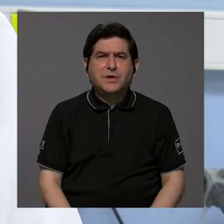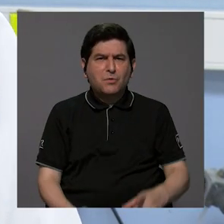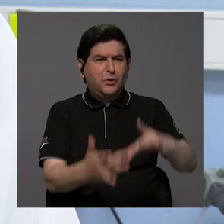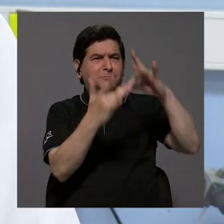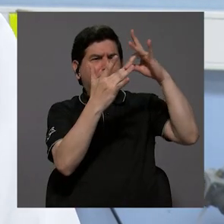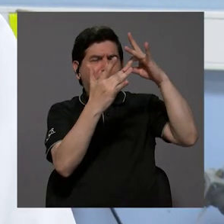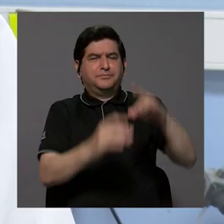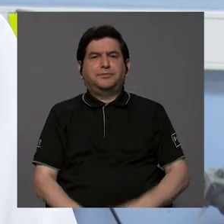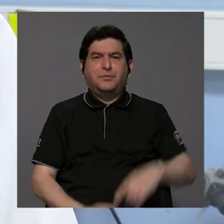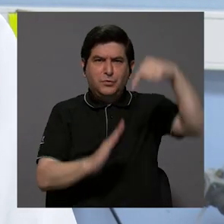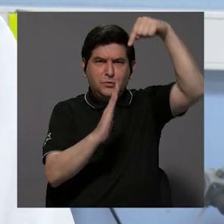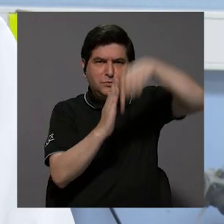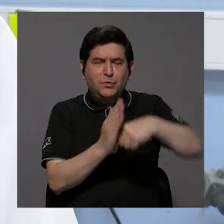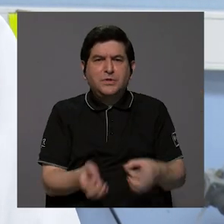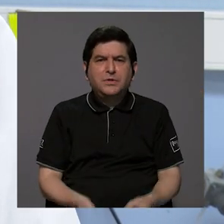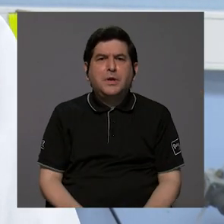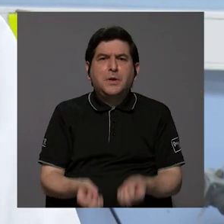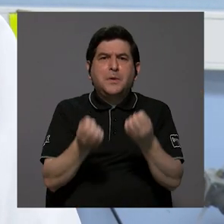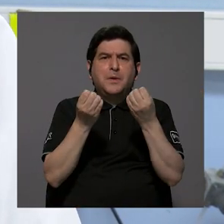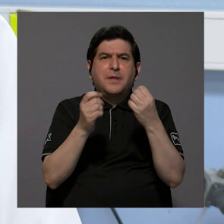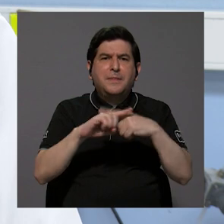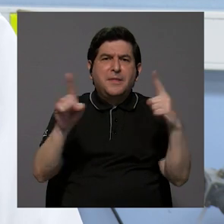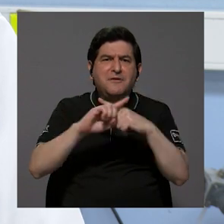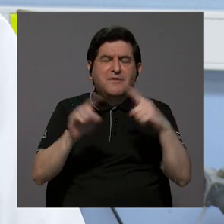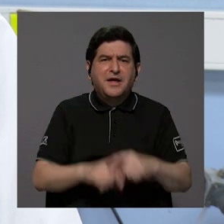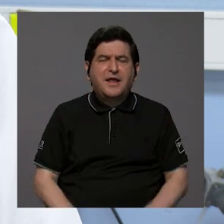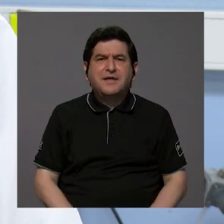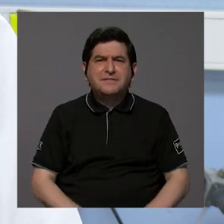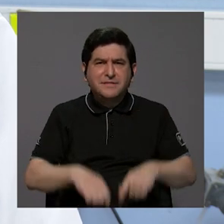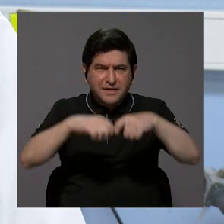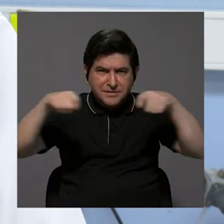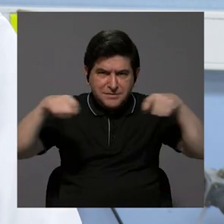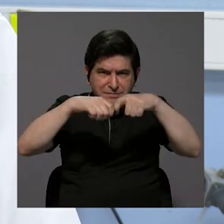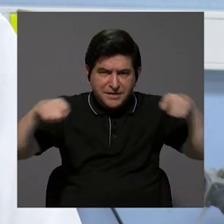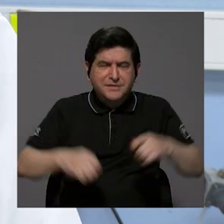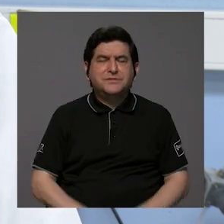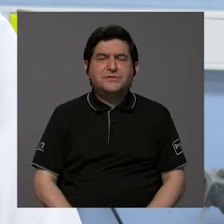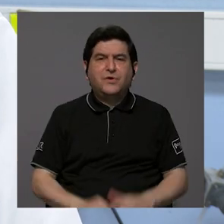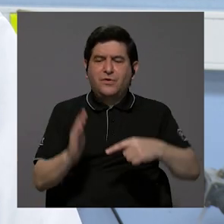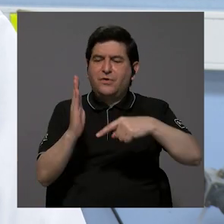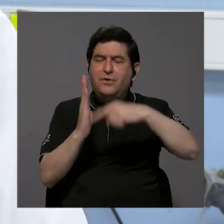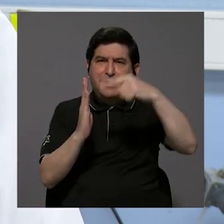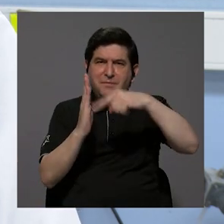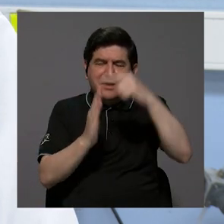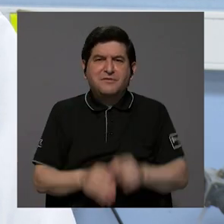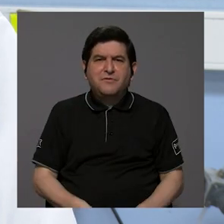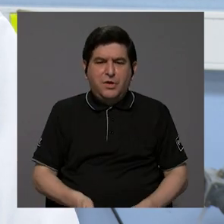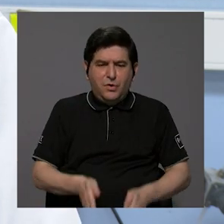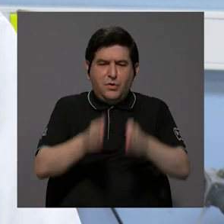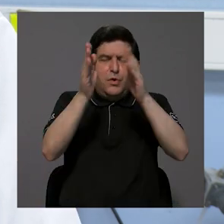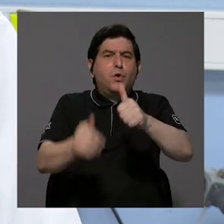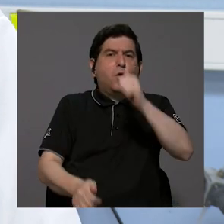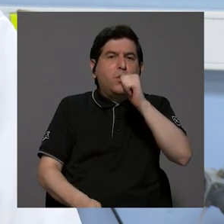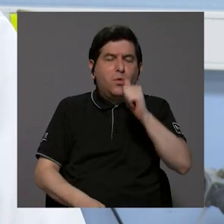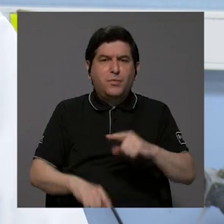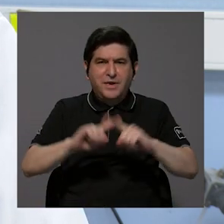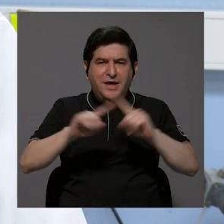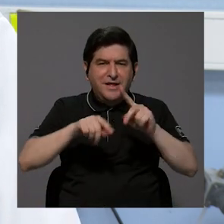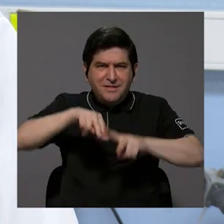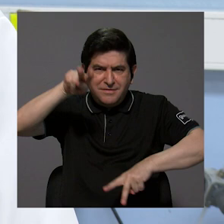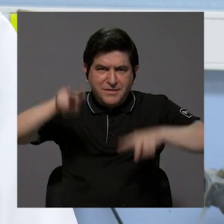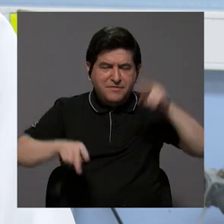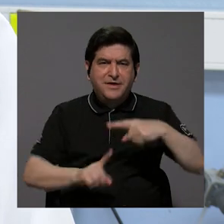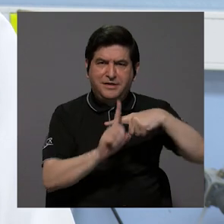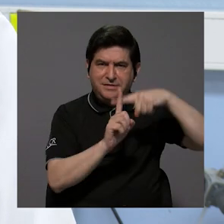usamos zonas multiparamétricas que nos permiten hacer perfiles en la columna de agua de algunas de estas variables, variables como